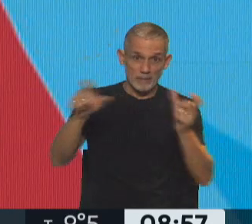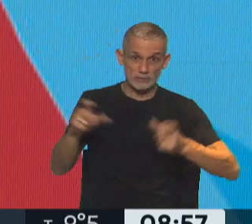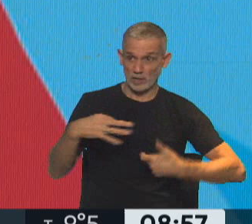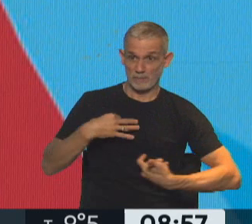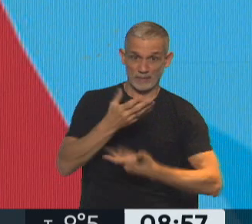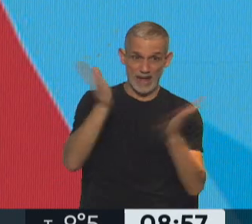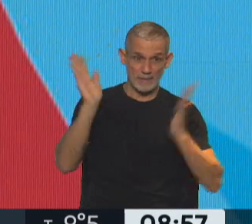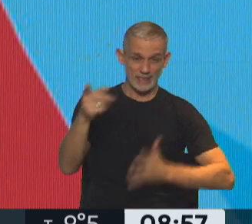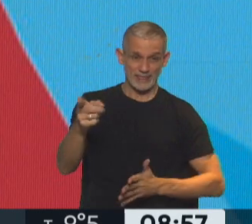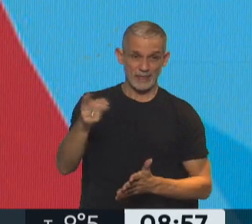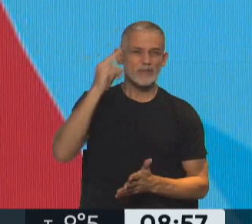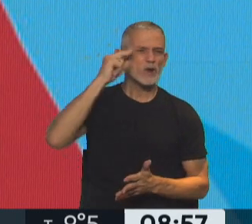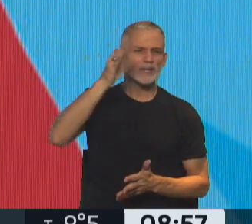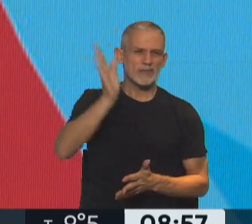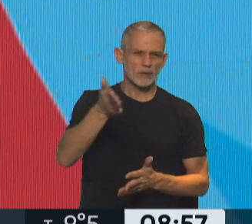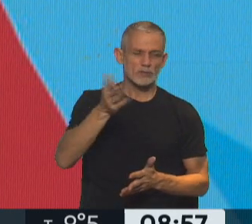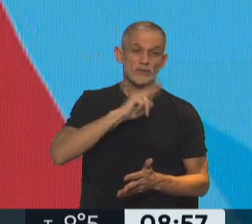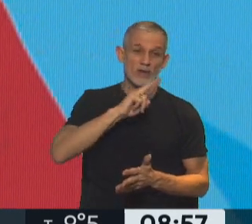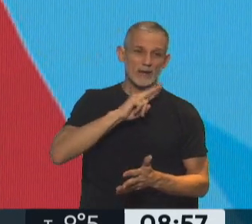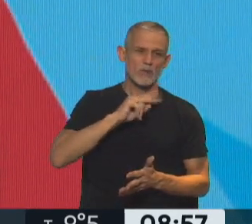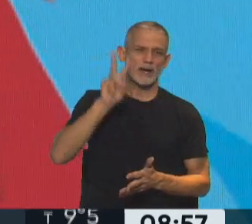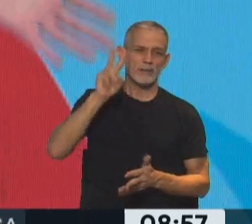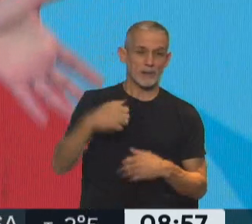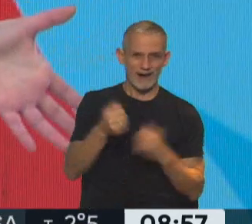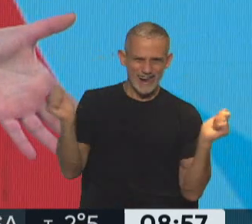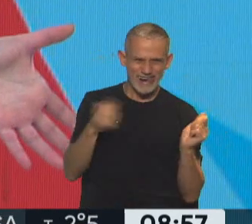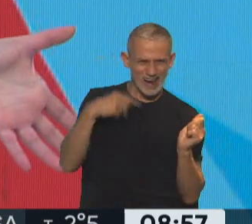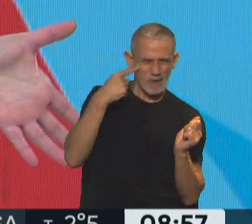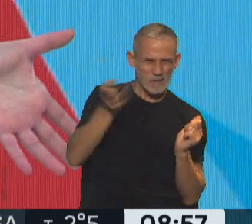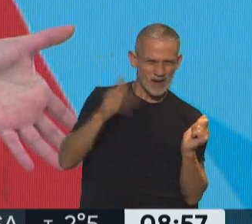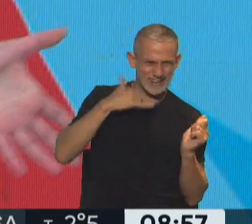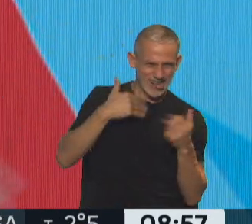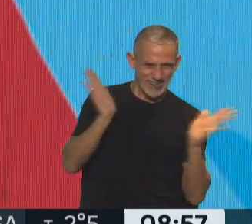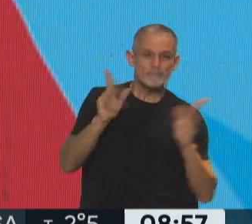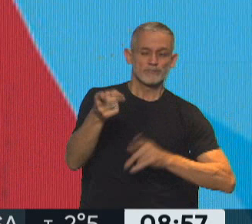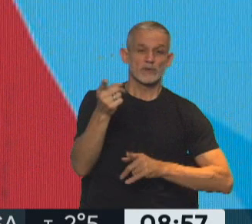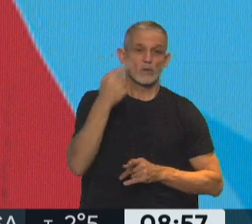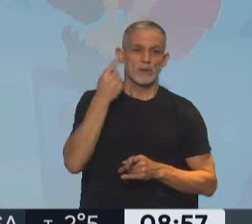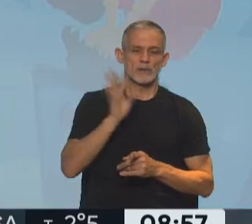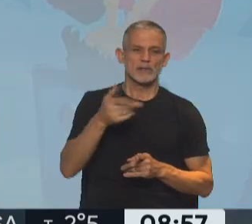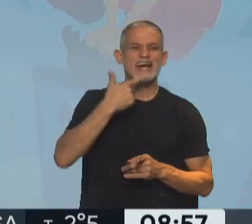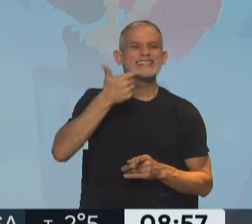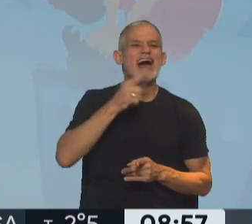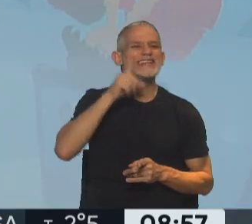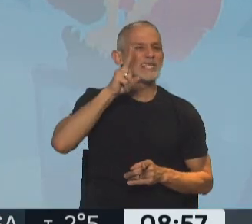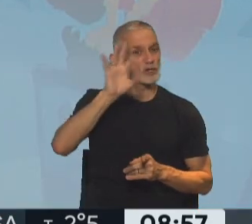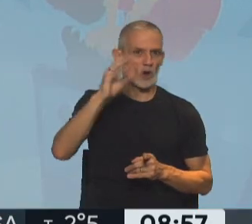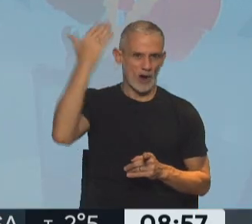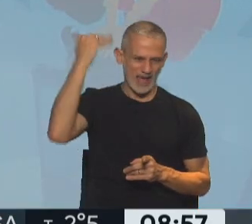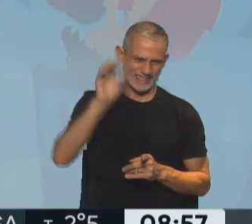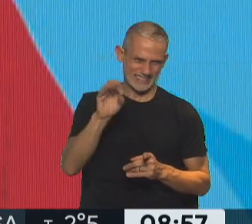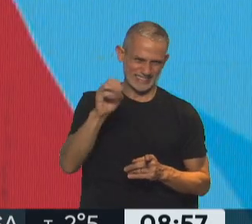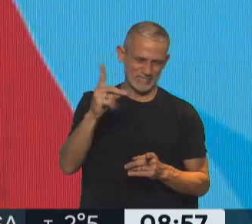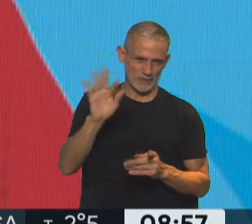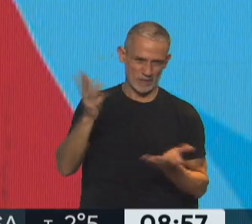pública, el 90% de las mujeres vimos exhibicionistas cuando éramos chicas o grandes. Porque se les decía sátiro en una época. Sátiro. Bueno,